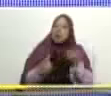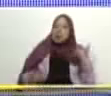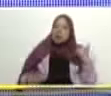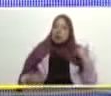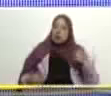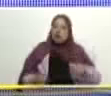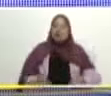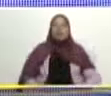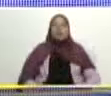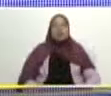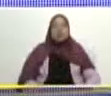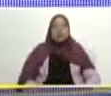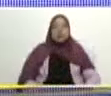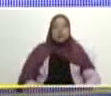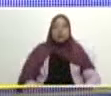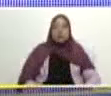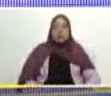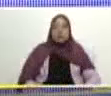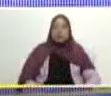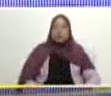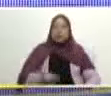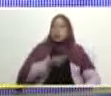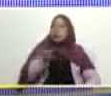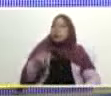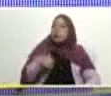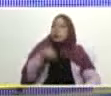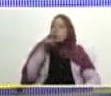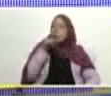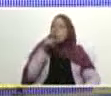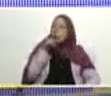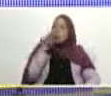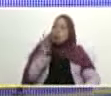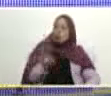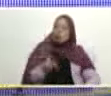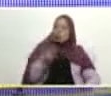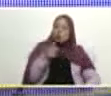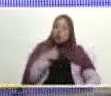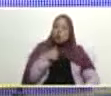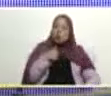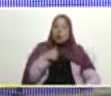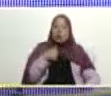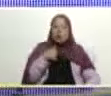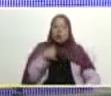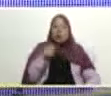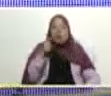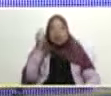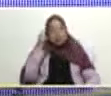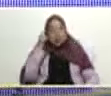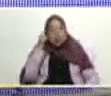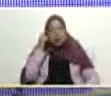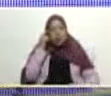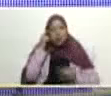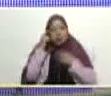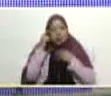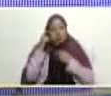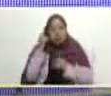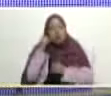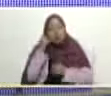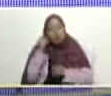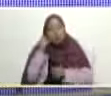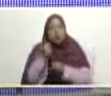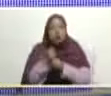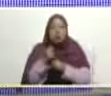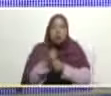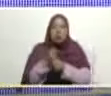realmente es un paso extraordinario que se está dando hoy cuando estamos conmemorando y celebrando el discurso de angostura nuestro